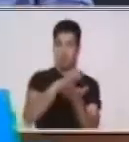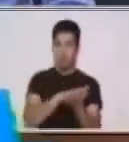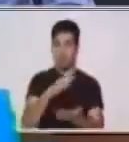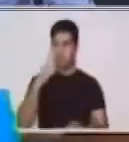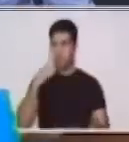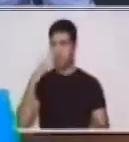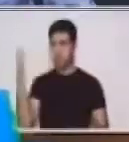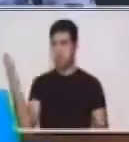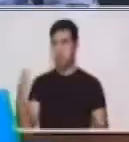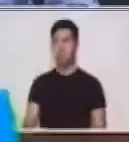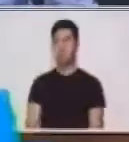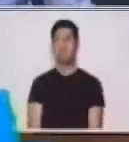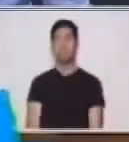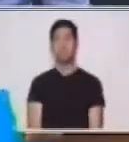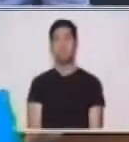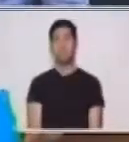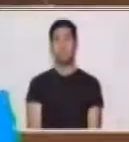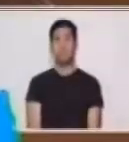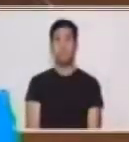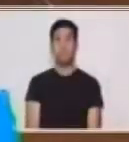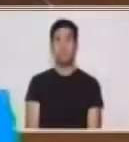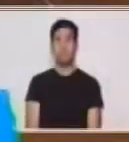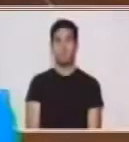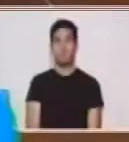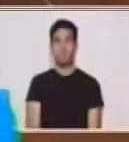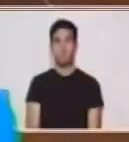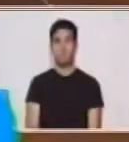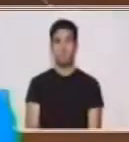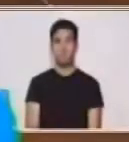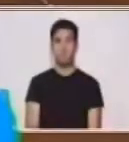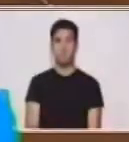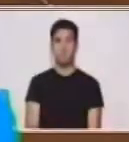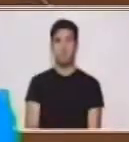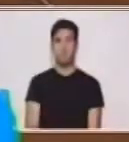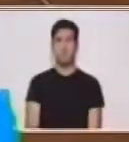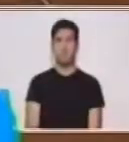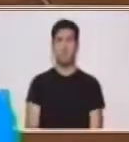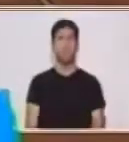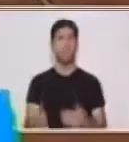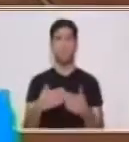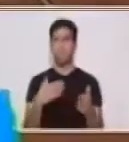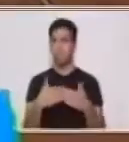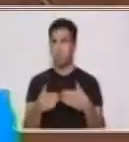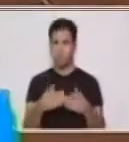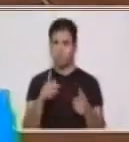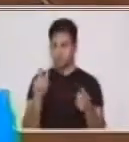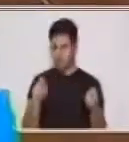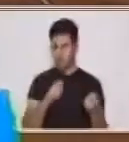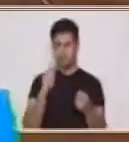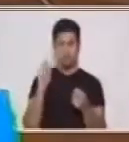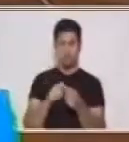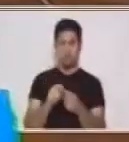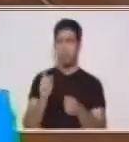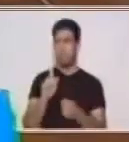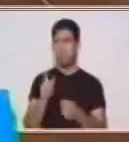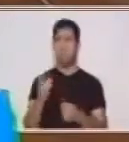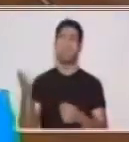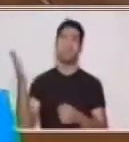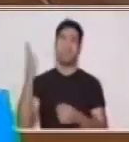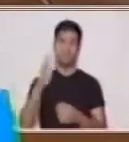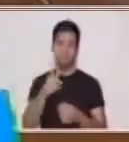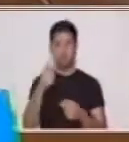sobre el otro triangulito. No importa si no nos queda exacto. Podemos ir